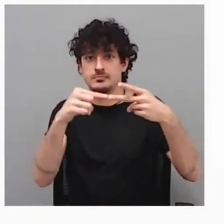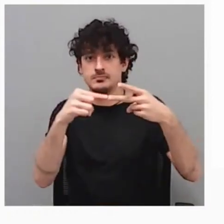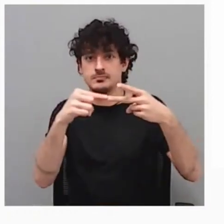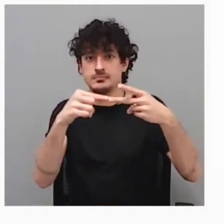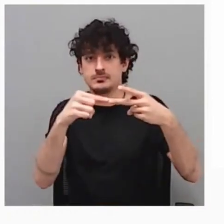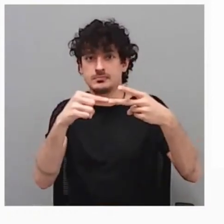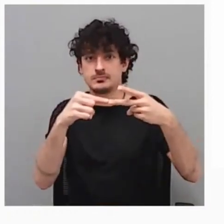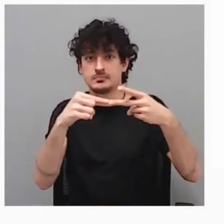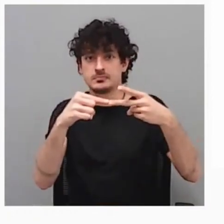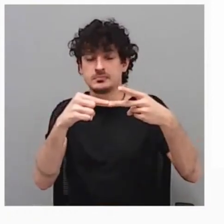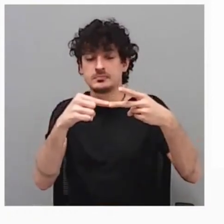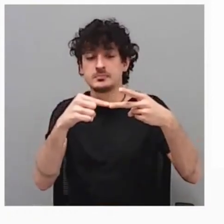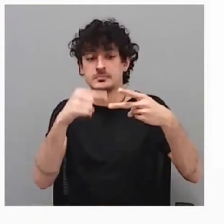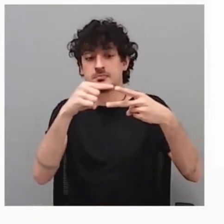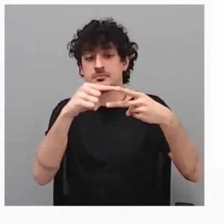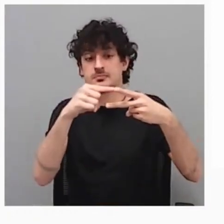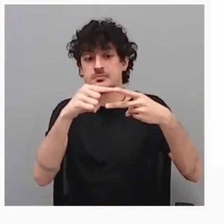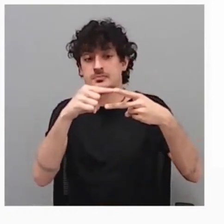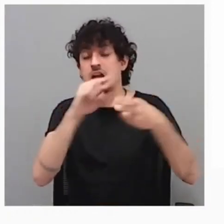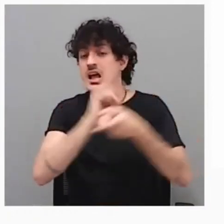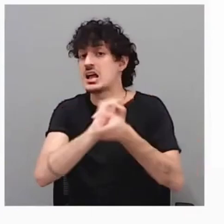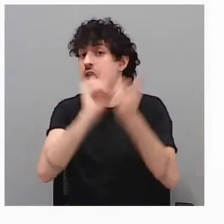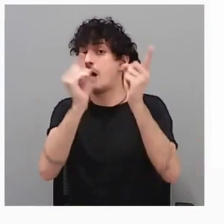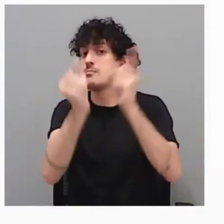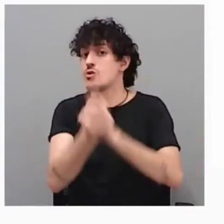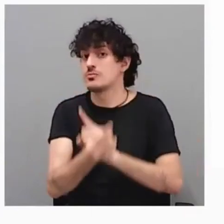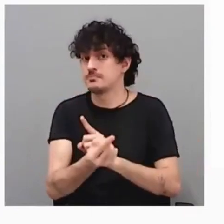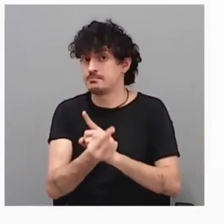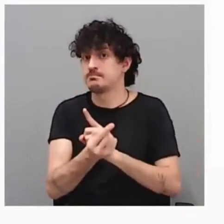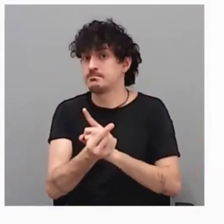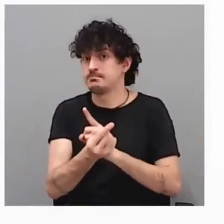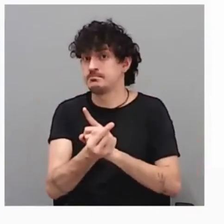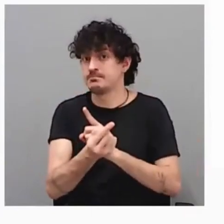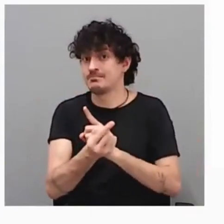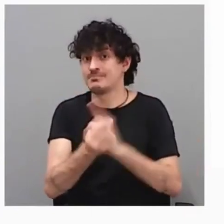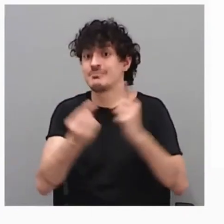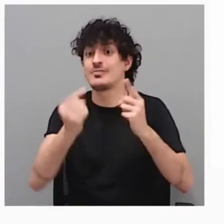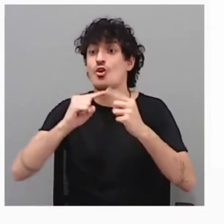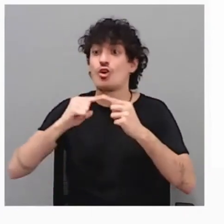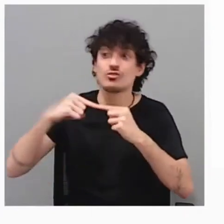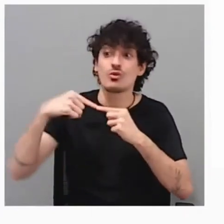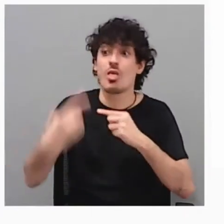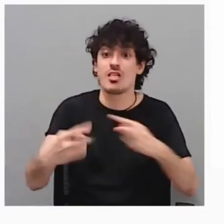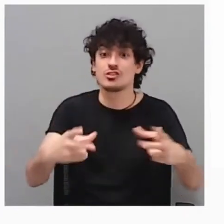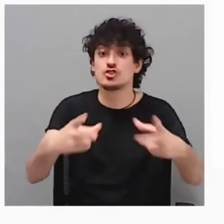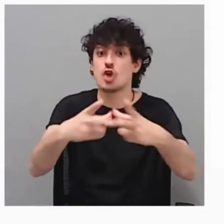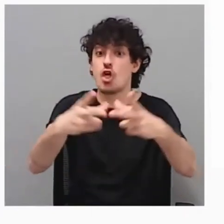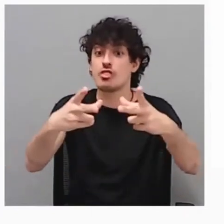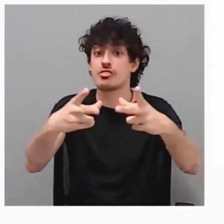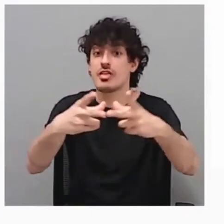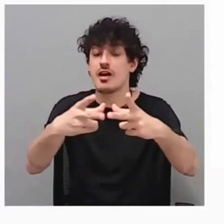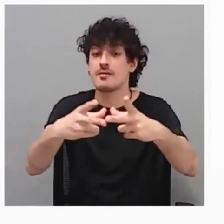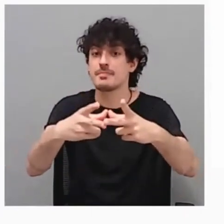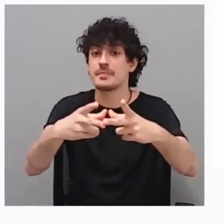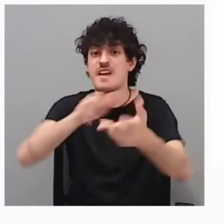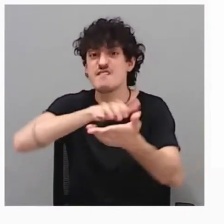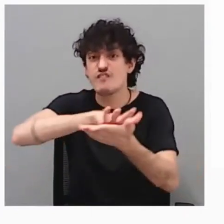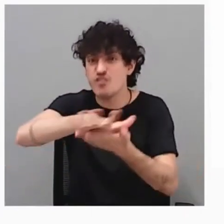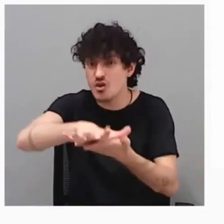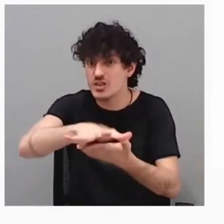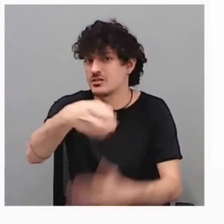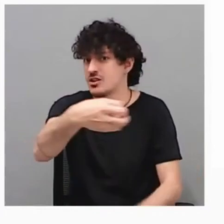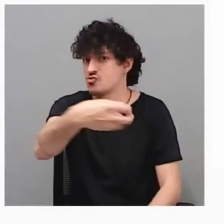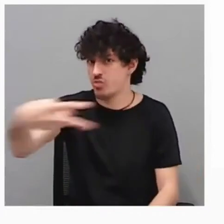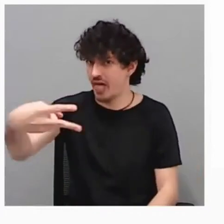Ese cambio tiene que llevar a tener un resultado en la sociedad. Tiene que tener un resultado social. Hay